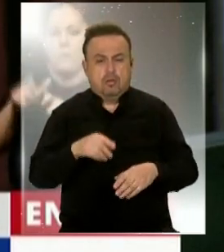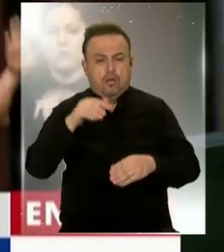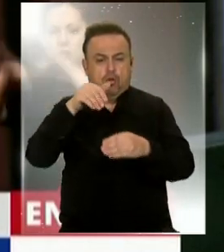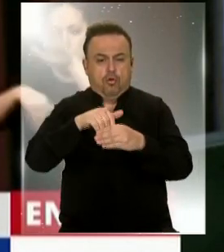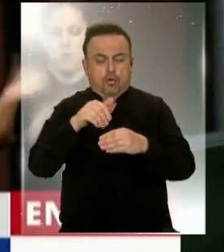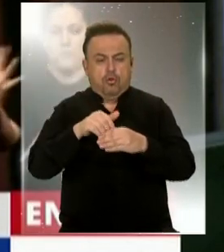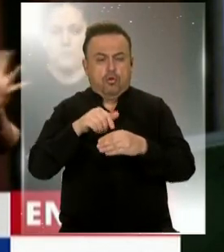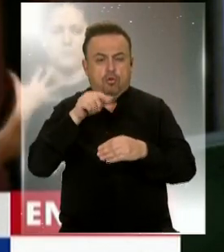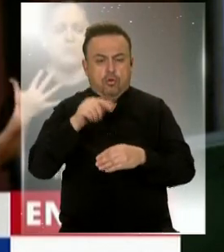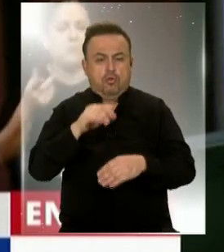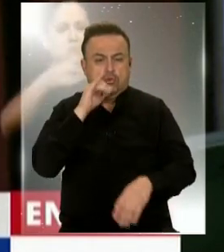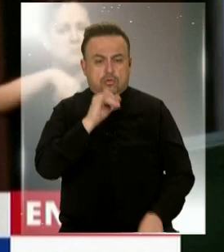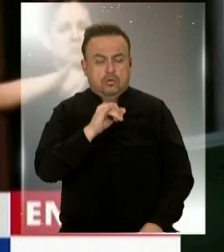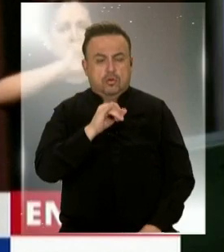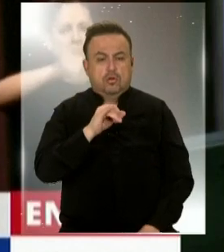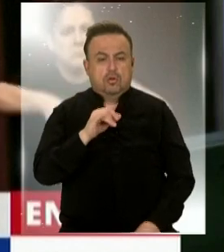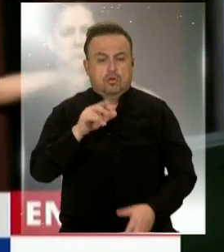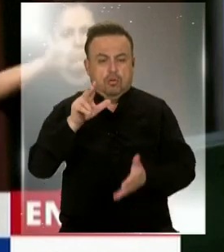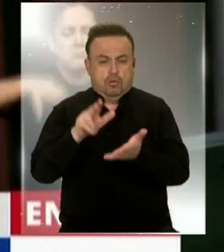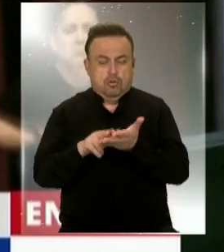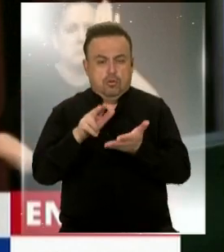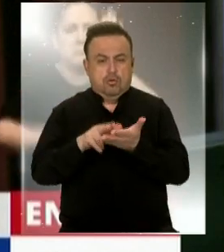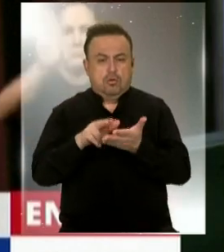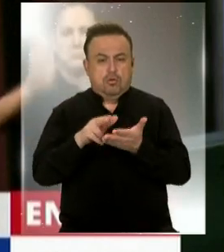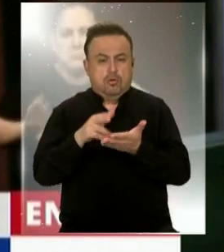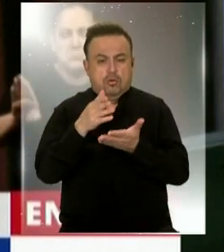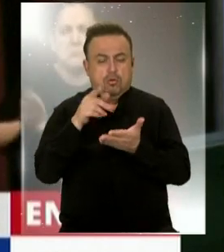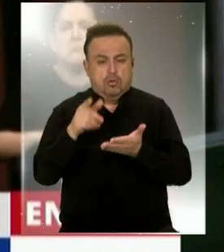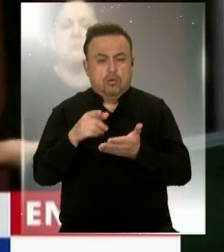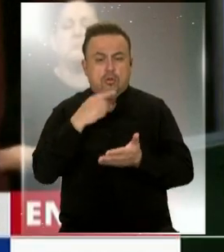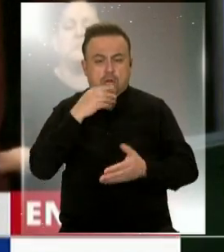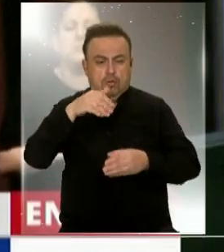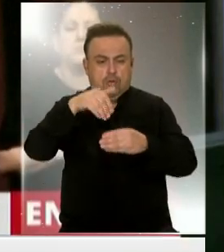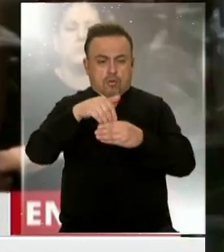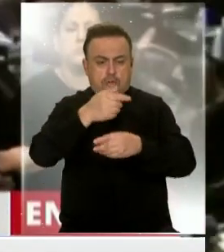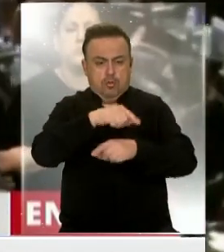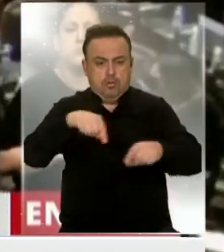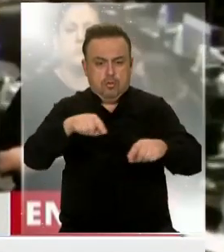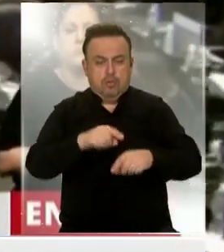votar por signos los que estén por la afirmativa, sírvanse a marcar su voto.